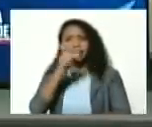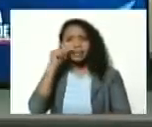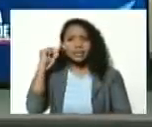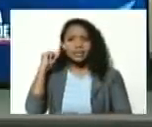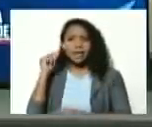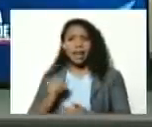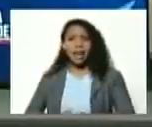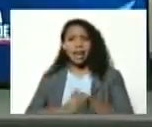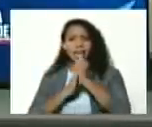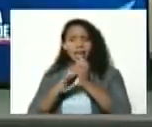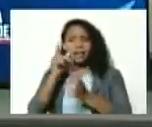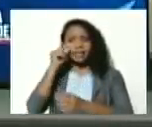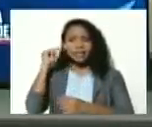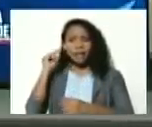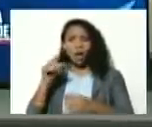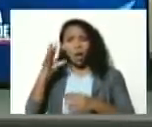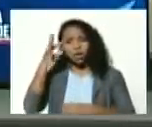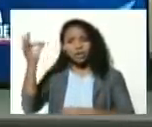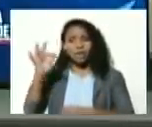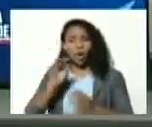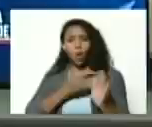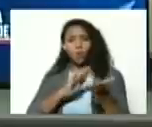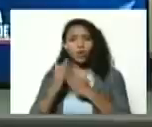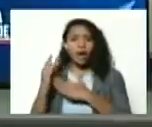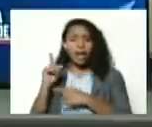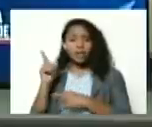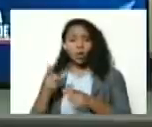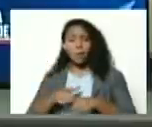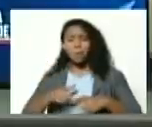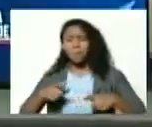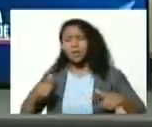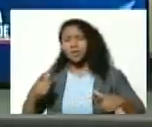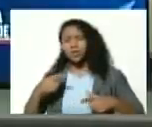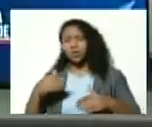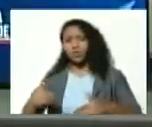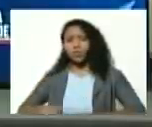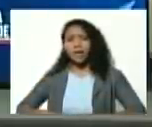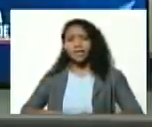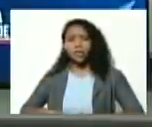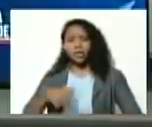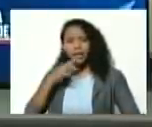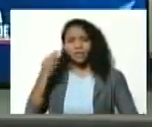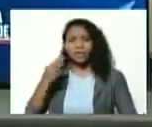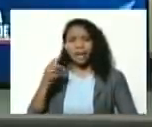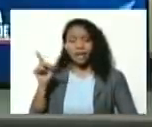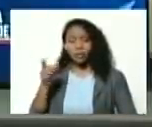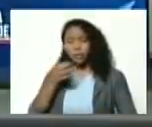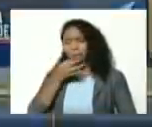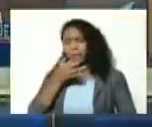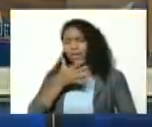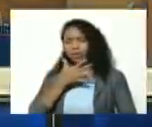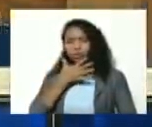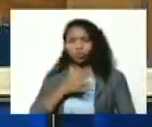y líderes y lideresas de los consejos comunales es un inmenso esfuerzo de verdad esto es una belleza